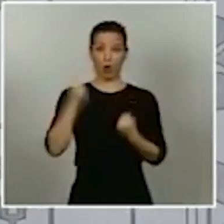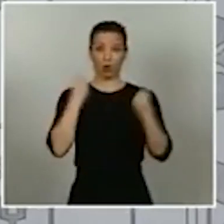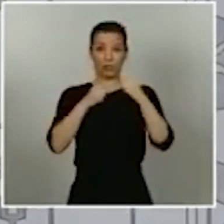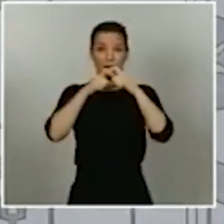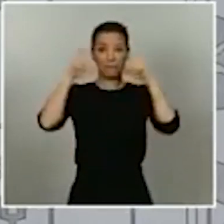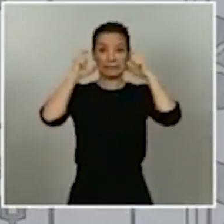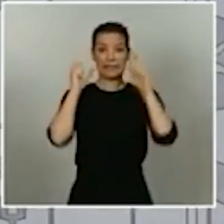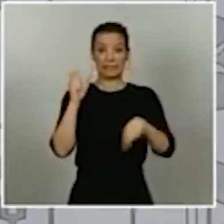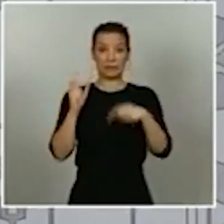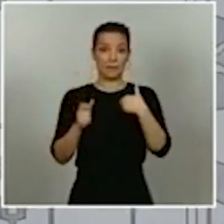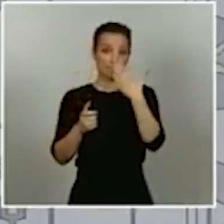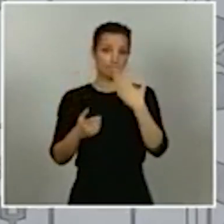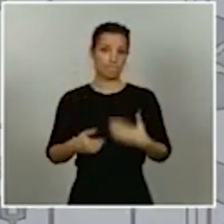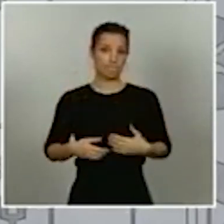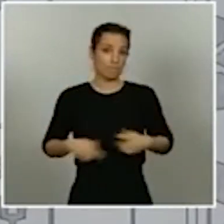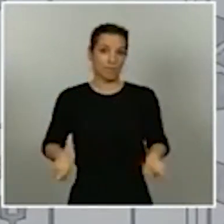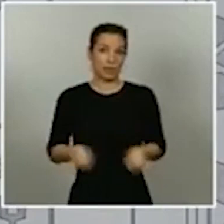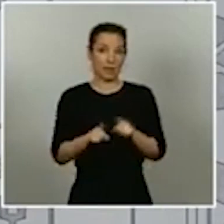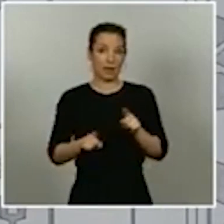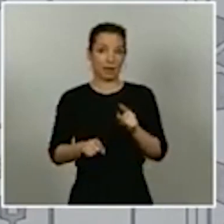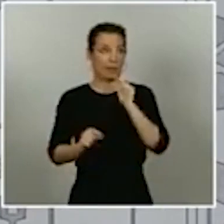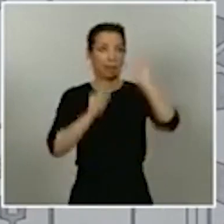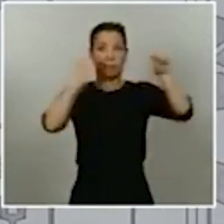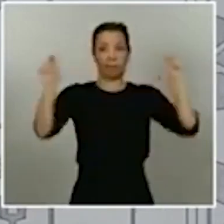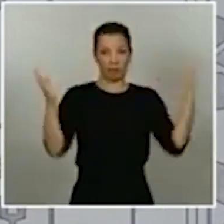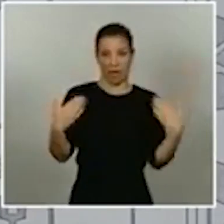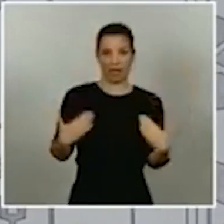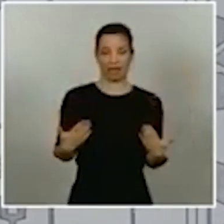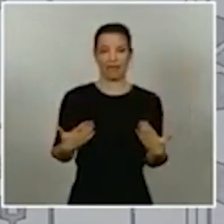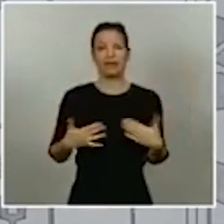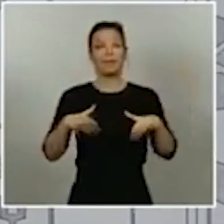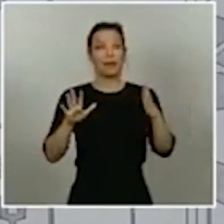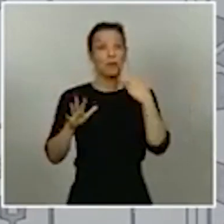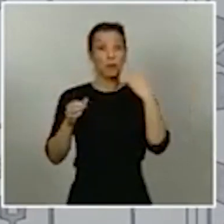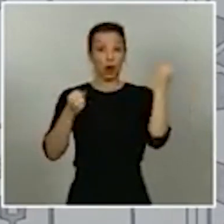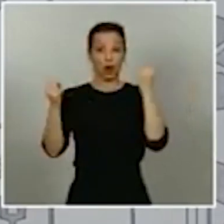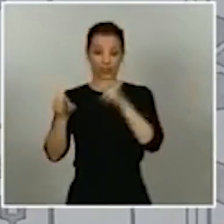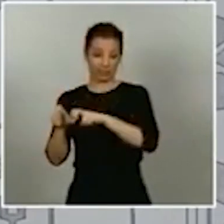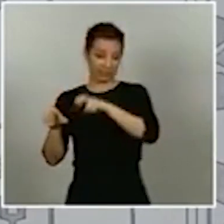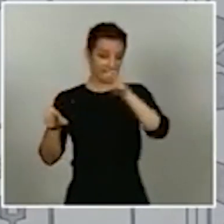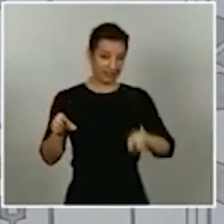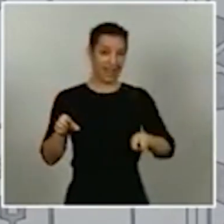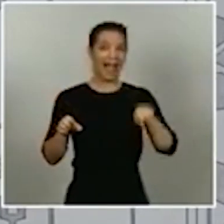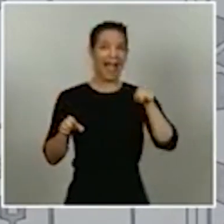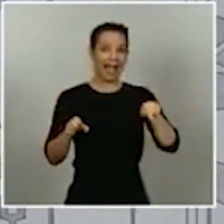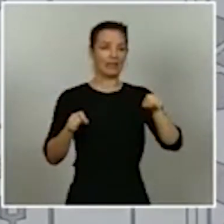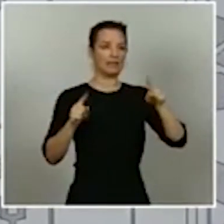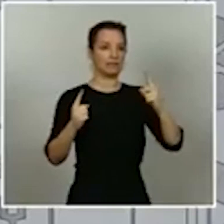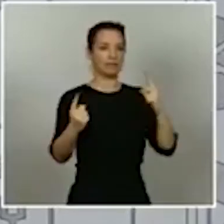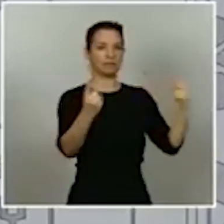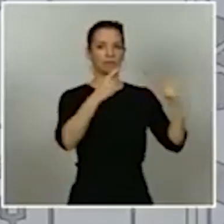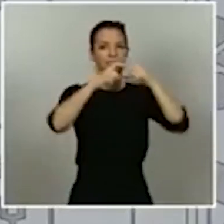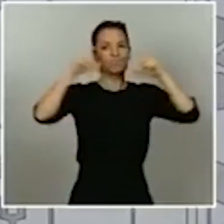indiferente para el riesgo de transmisión para los demás. Eso sí, cuando se baja de su coche y empieza a interrelacionarse, sí que puede ser necesario.